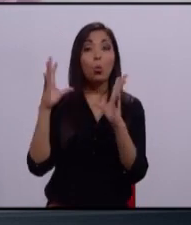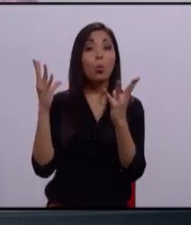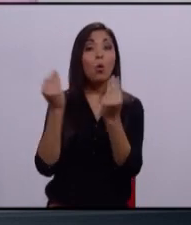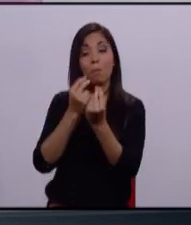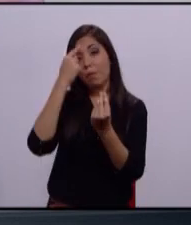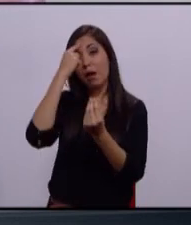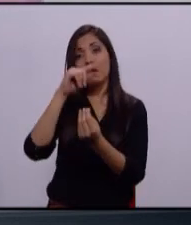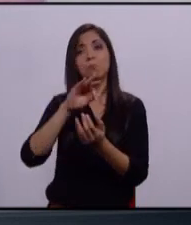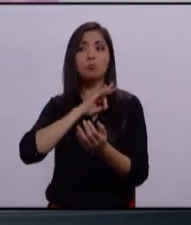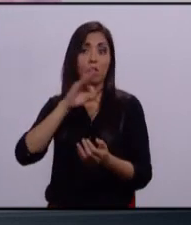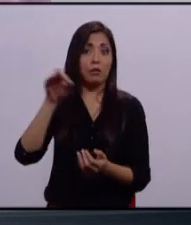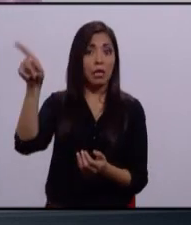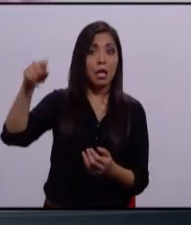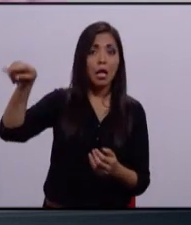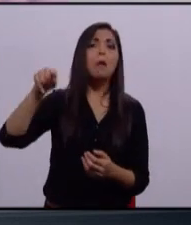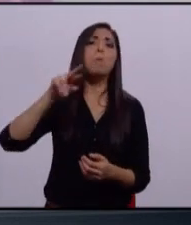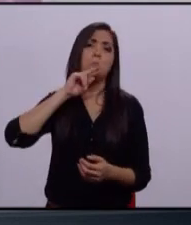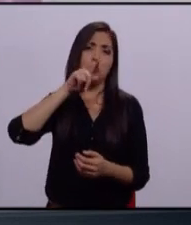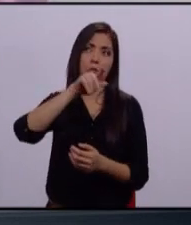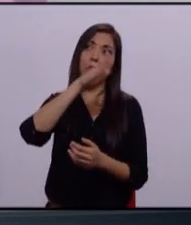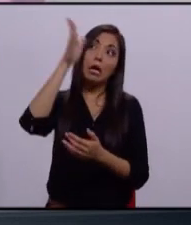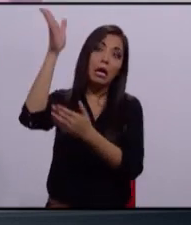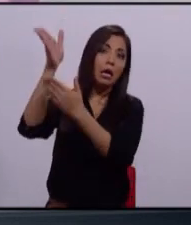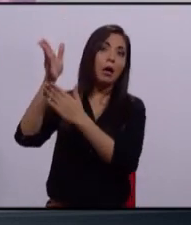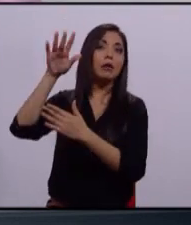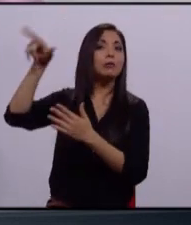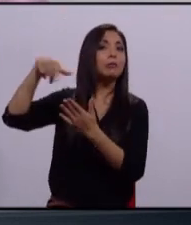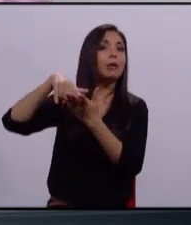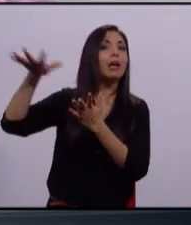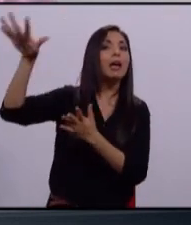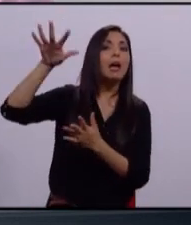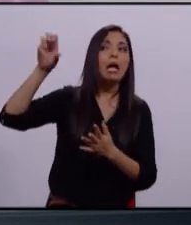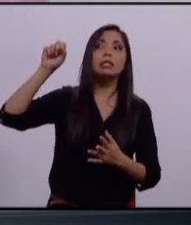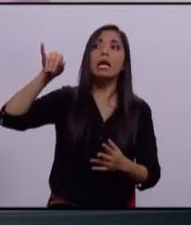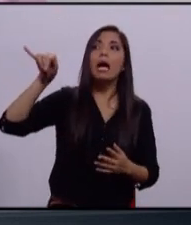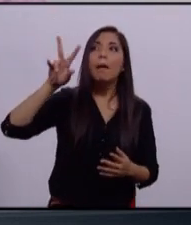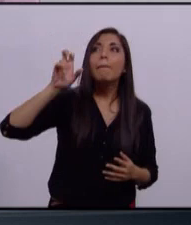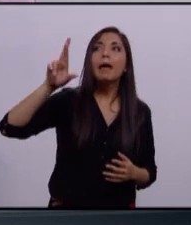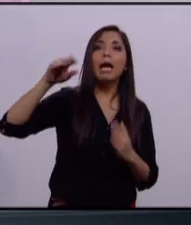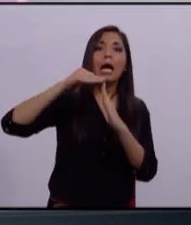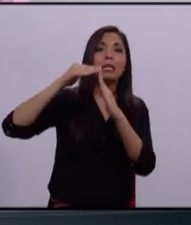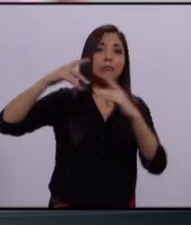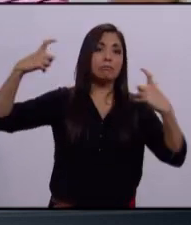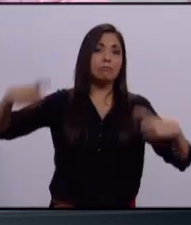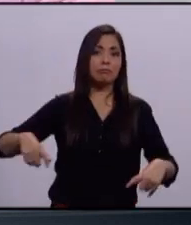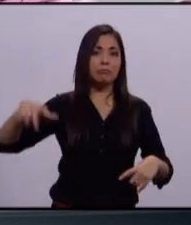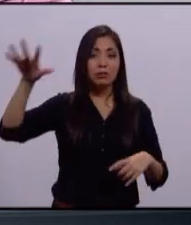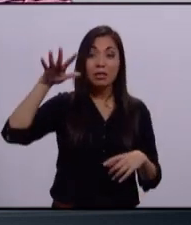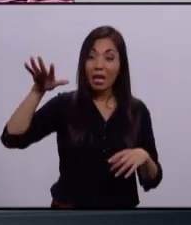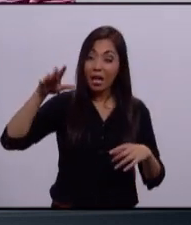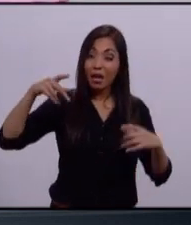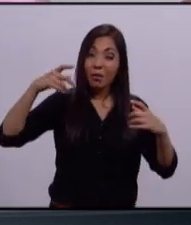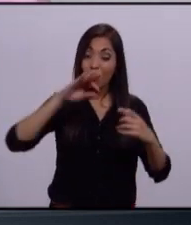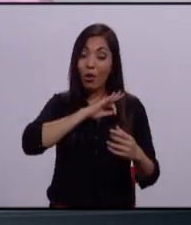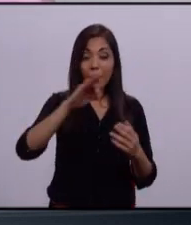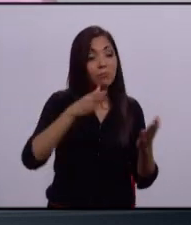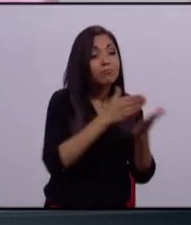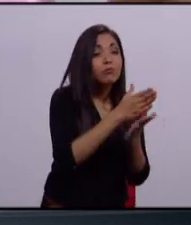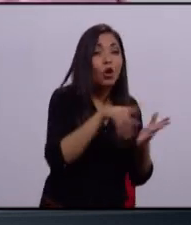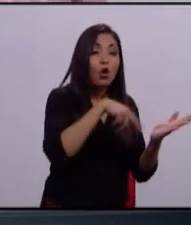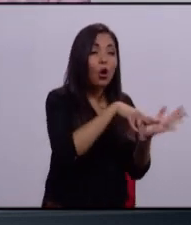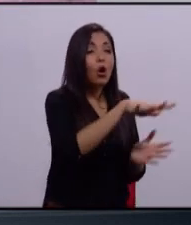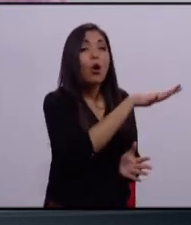eso si los quieren hallar, que los busquen en Puerta de Hierro, que los busquen en San Javier, ahí los van allá, no los van allá en las colonias. La gente